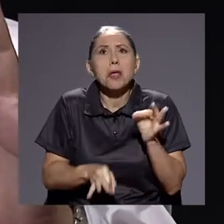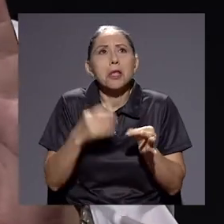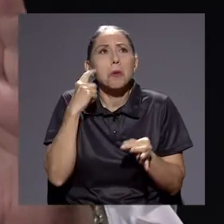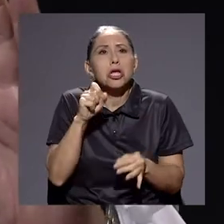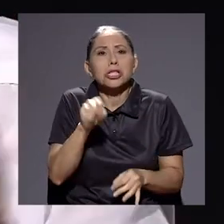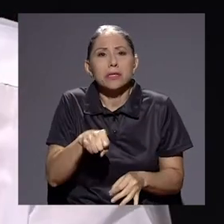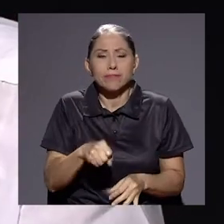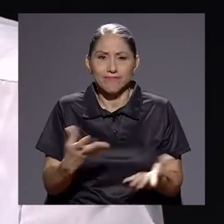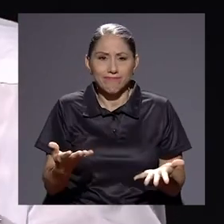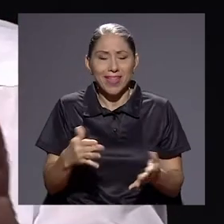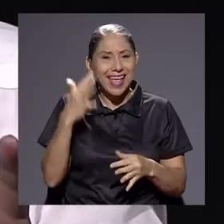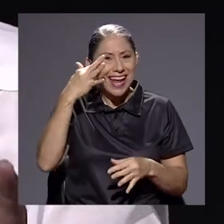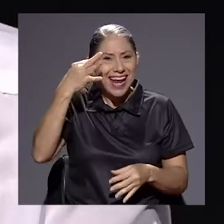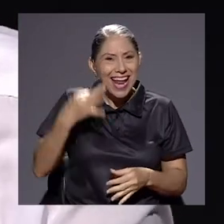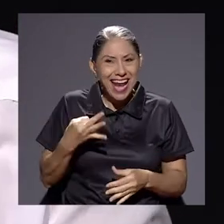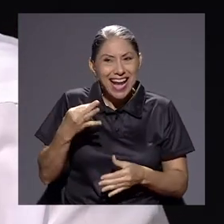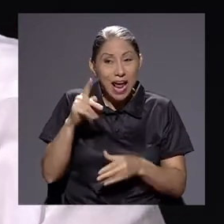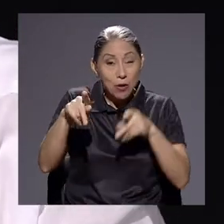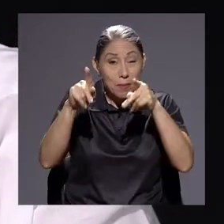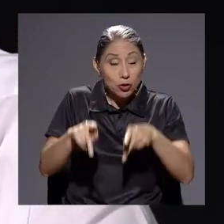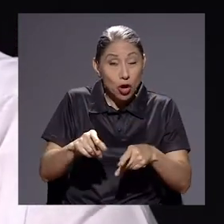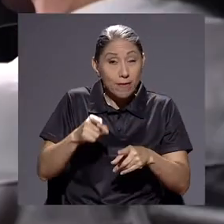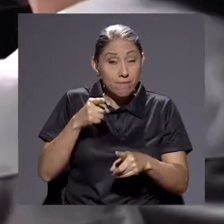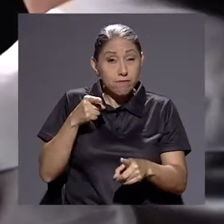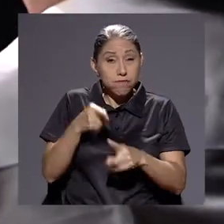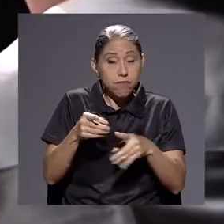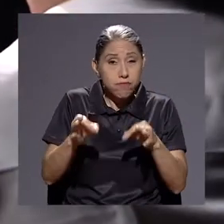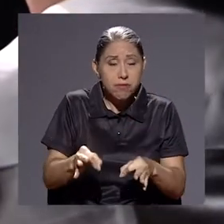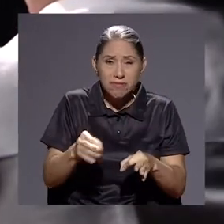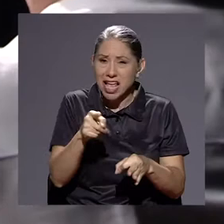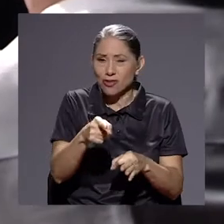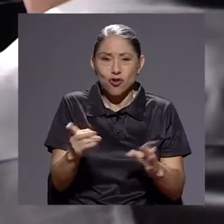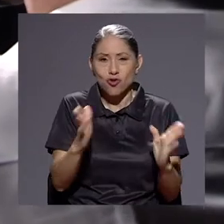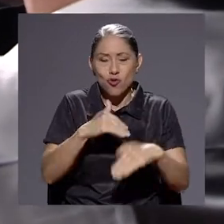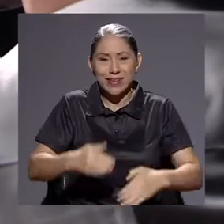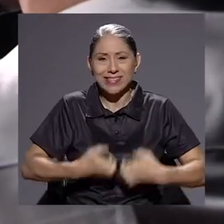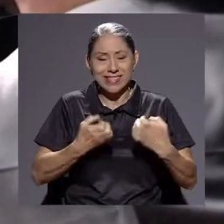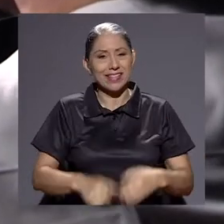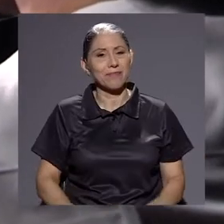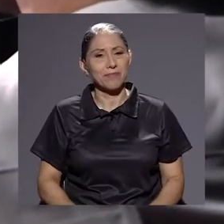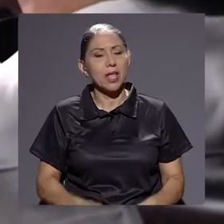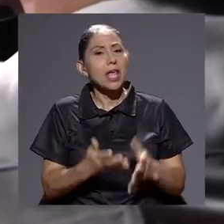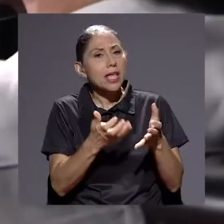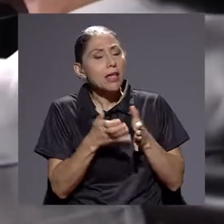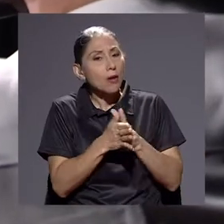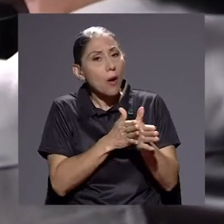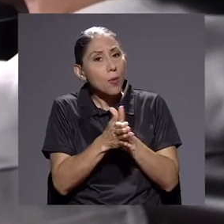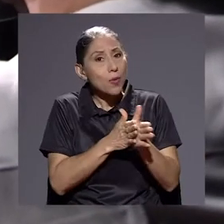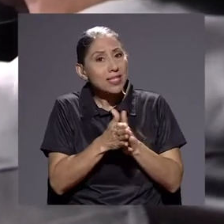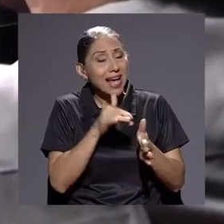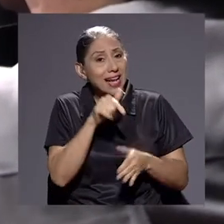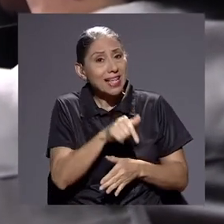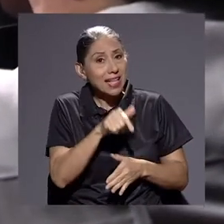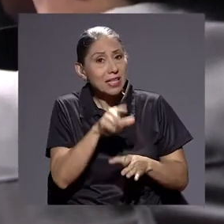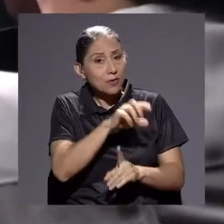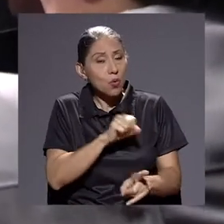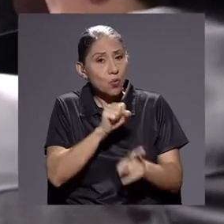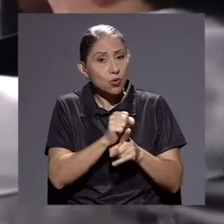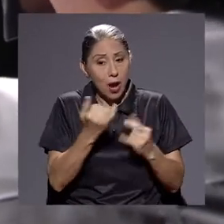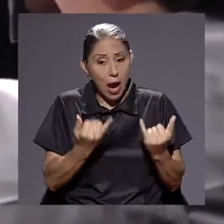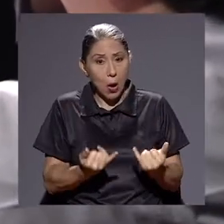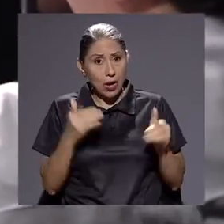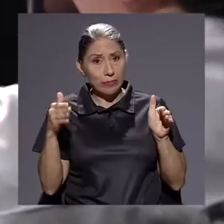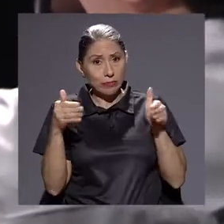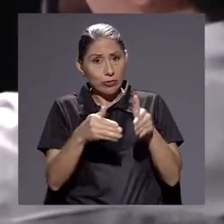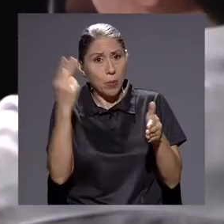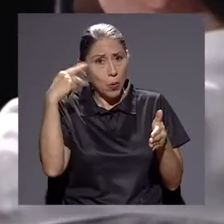creerle a alguien, en verdad, absoluta, no existe. Qué fuerte, don Carlos. Don Carlos, quiero aprovechar esta reflexión que usted hace, porque si estamos en lo político, habría